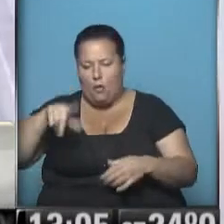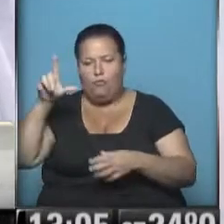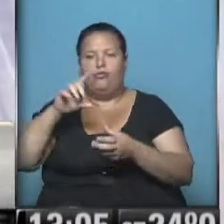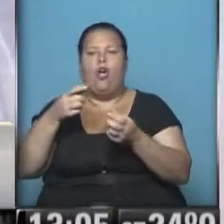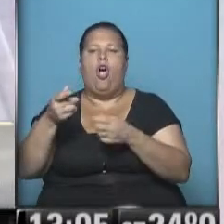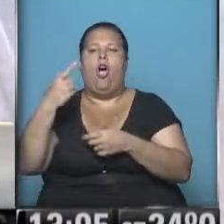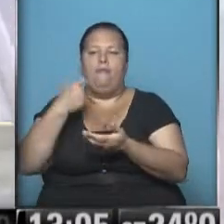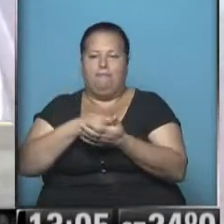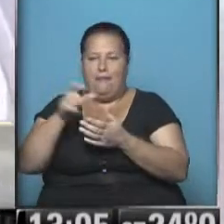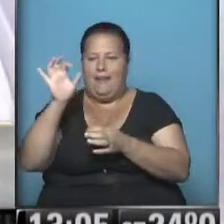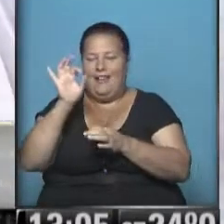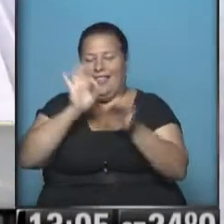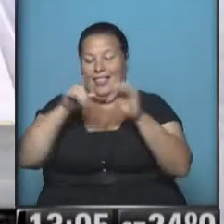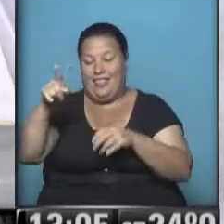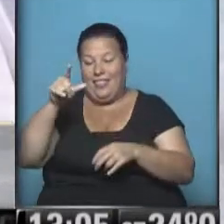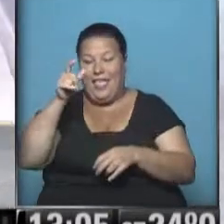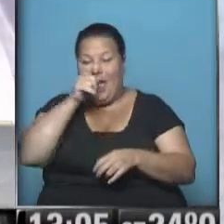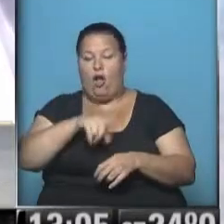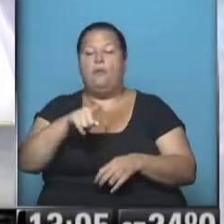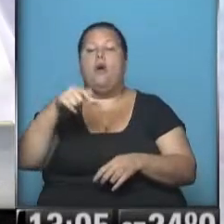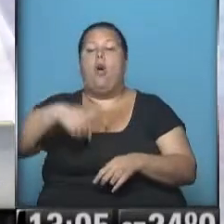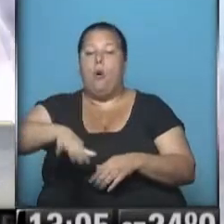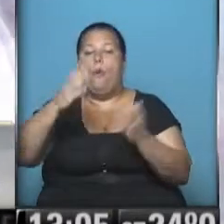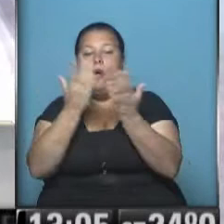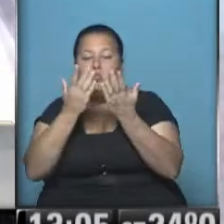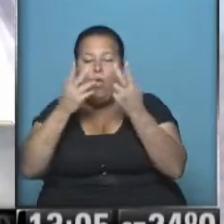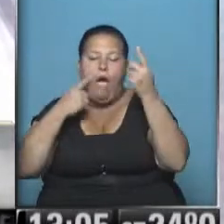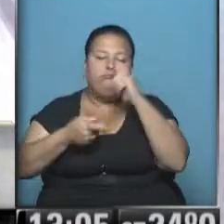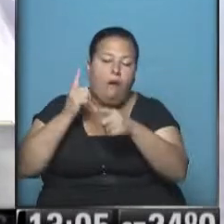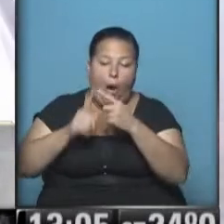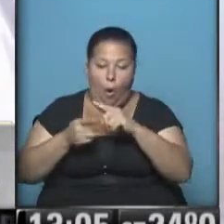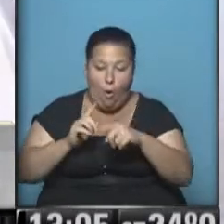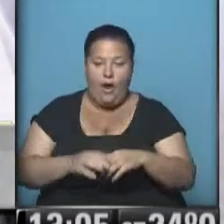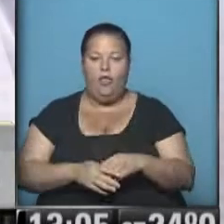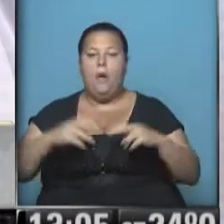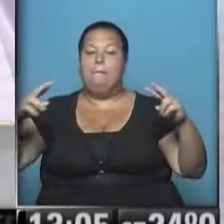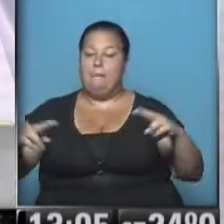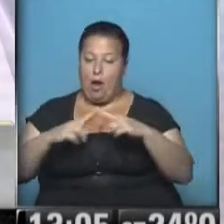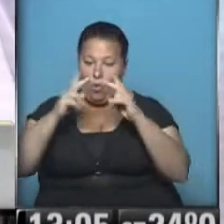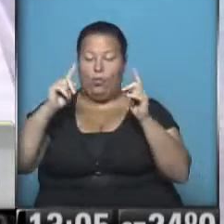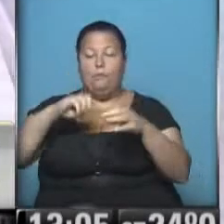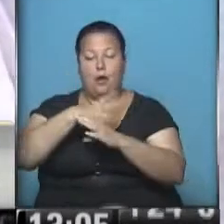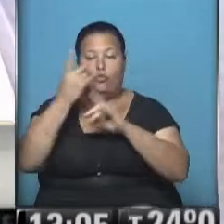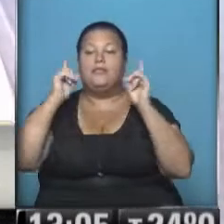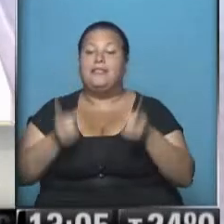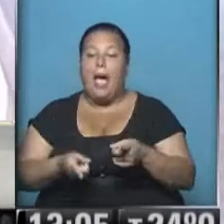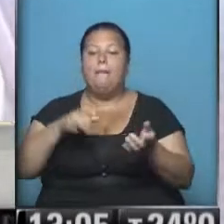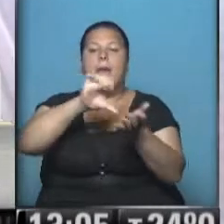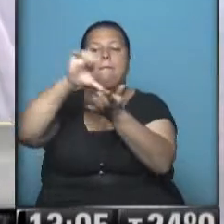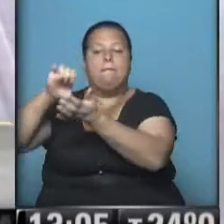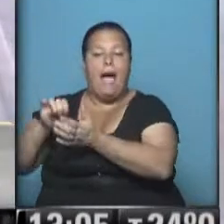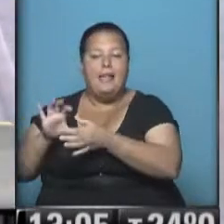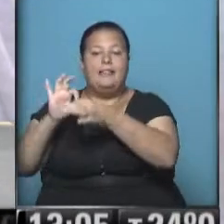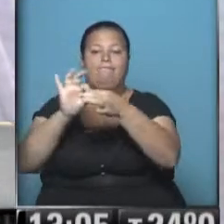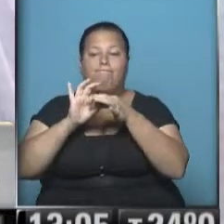commodities precisamente. Bueno, eso se van a analizar, estos acuerdos también con el Mercosur, así como también con los países de la